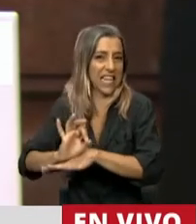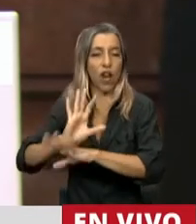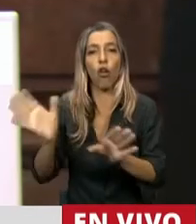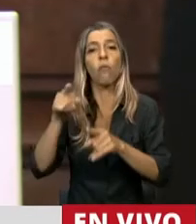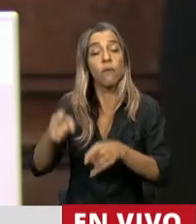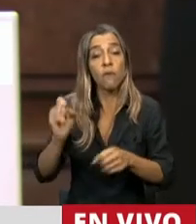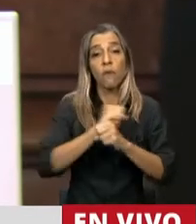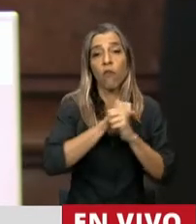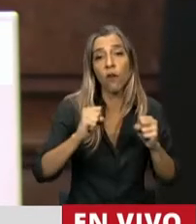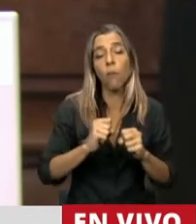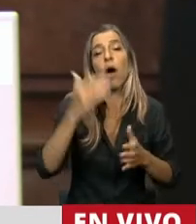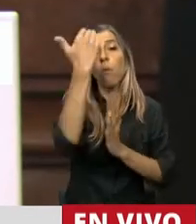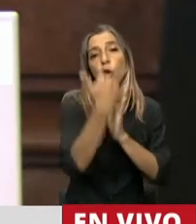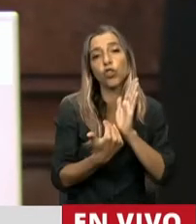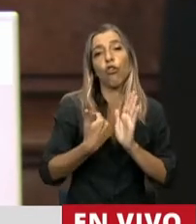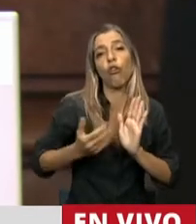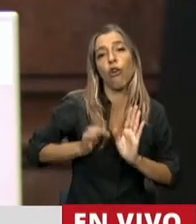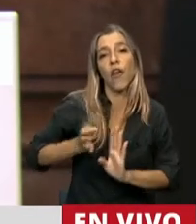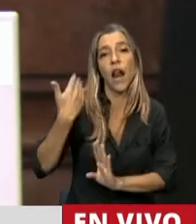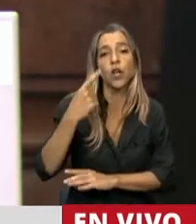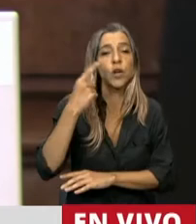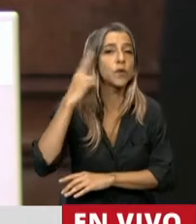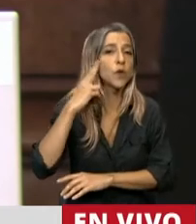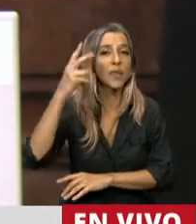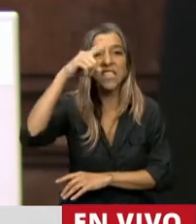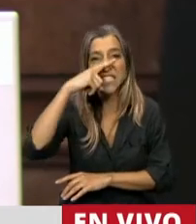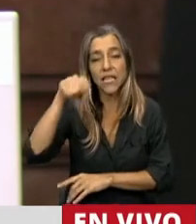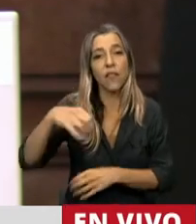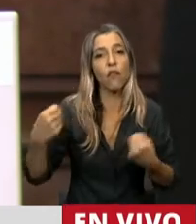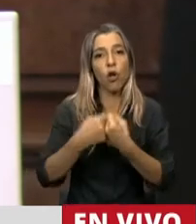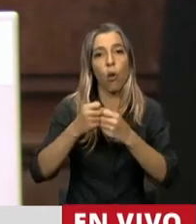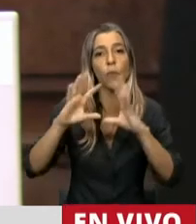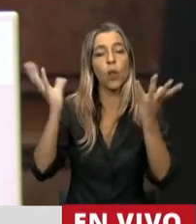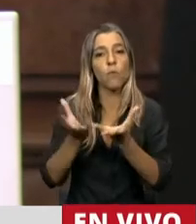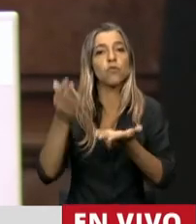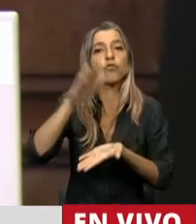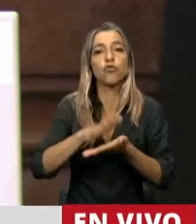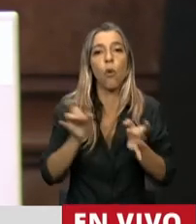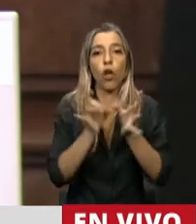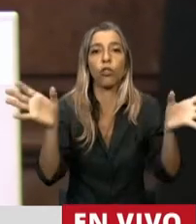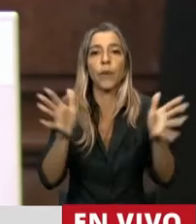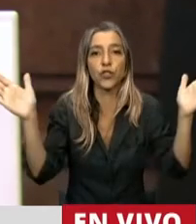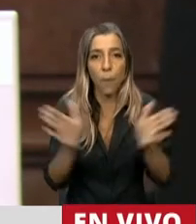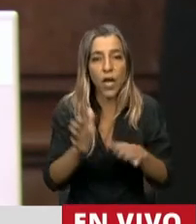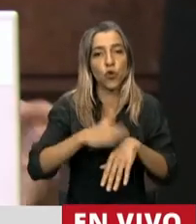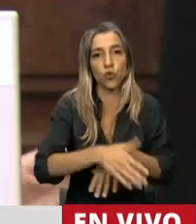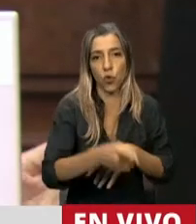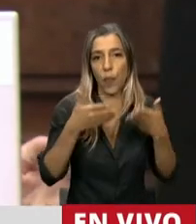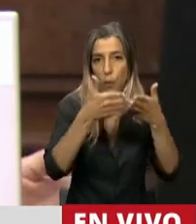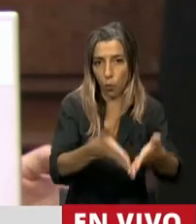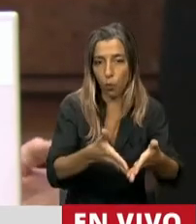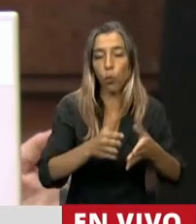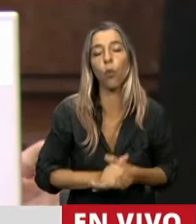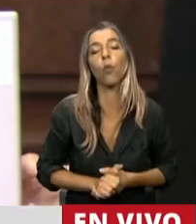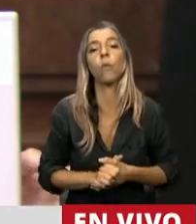1997 que enmienda el convenio internacional para prevenir la contaminación por los buques. El acuerdo